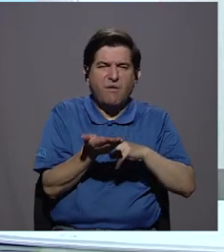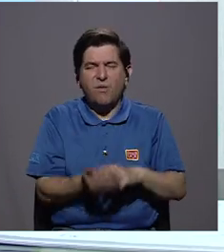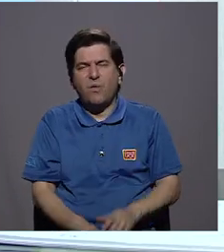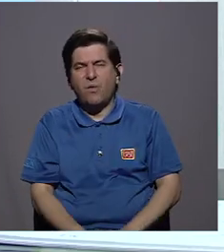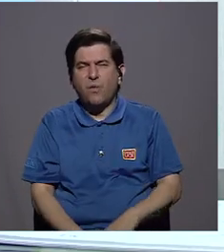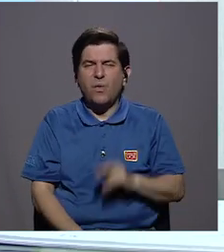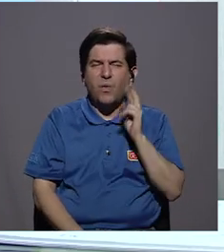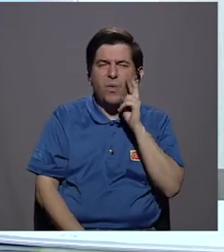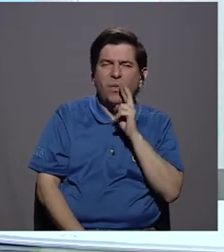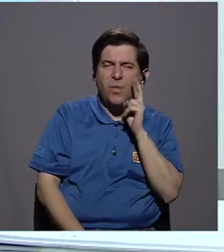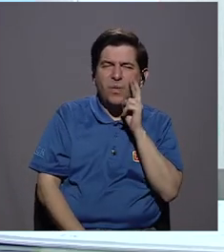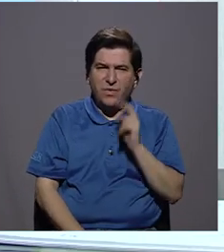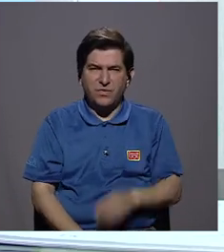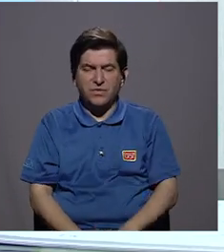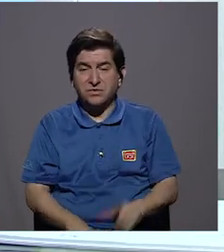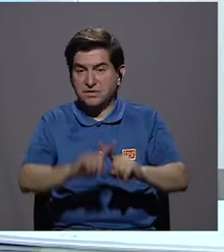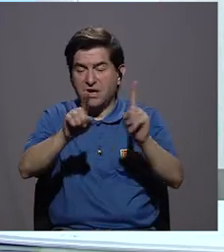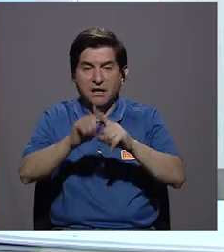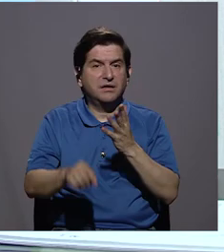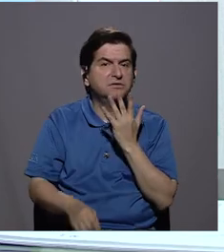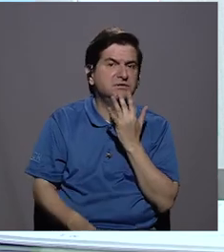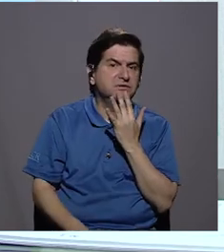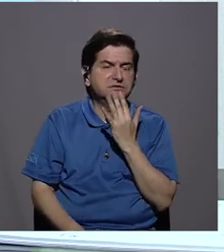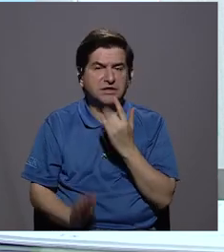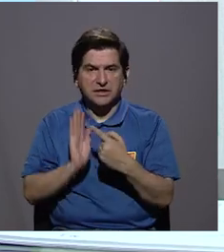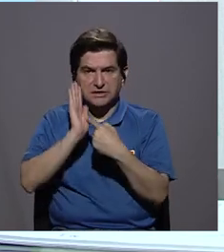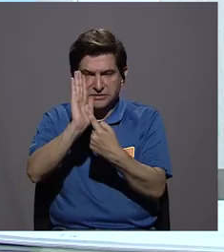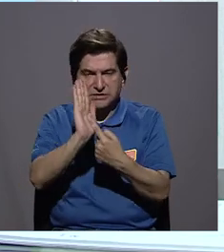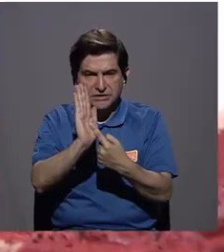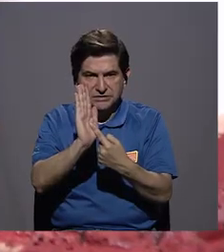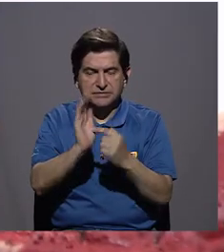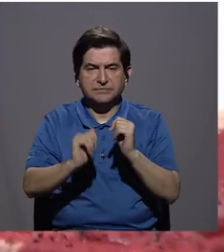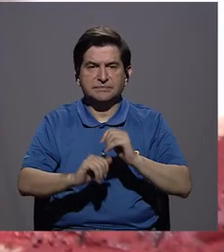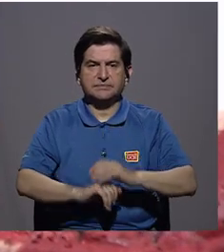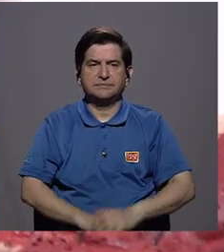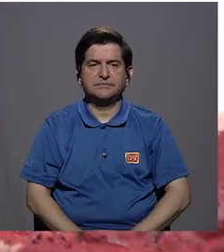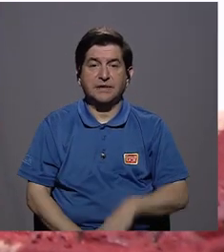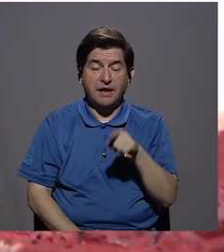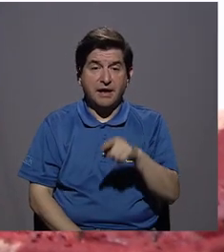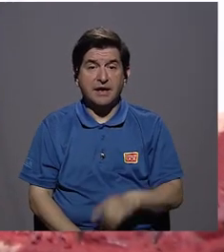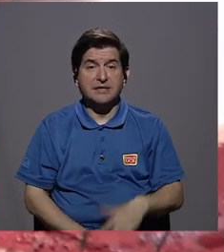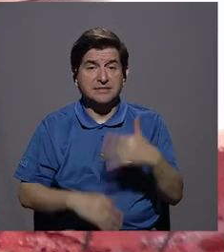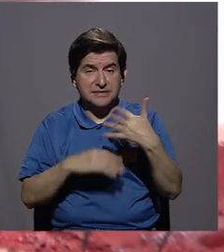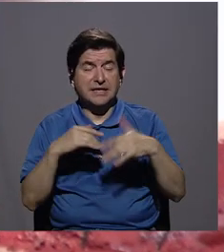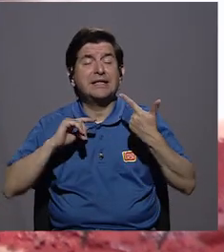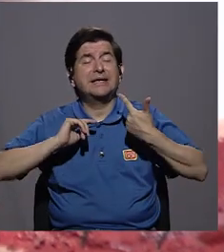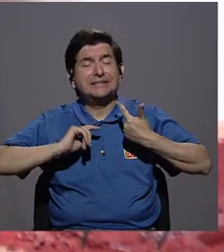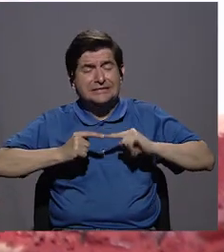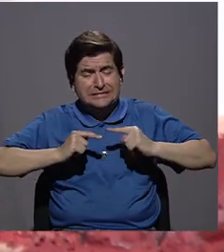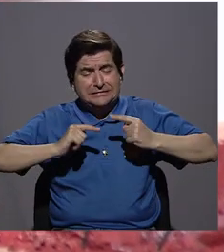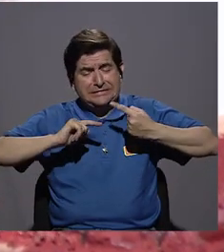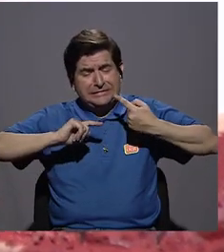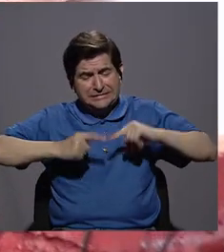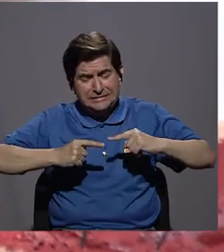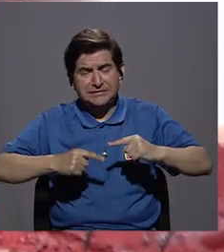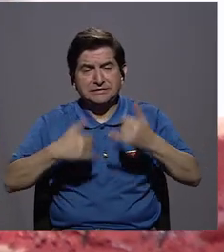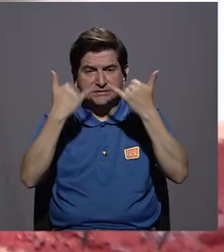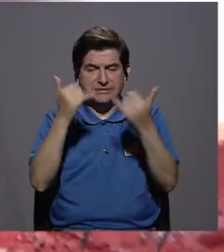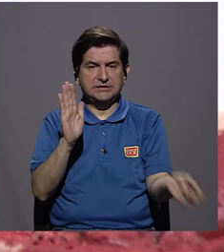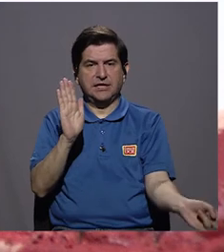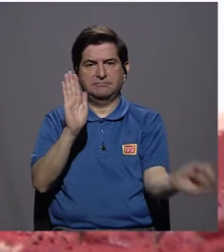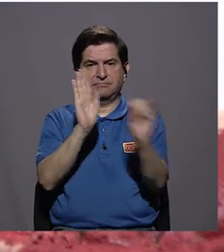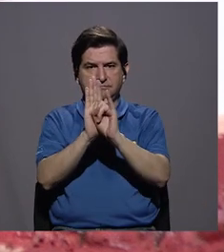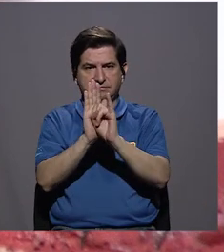rosáceo, ¿verdad? O sea, tiene una infinidad de colores tal y como se representan acá y que es una herida dolorosa, además. Aquí ya estoy